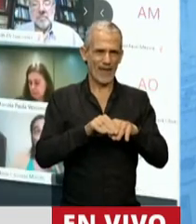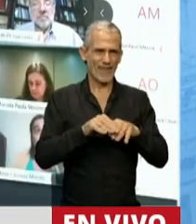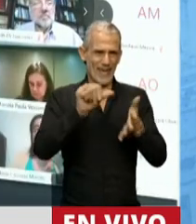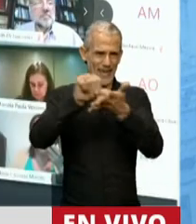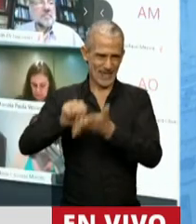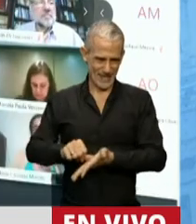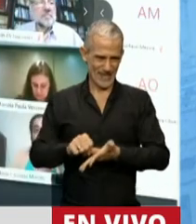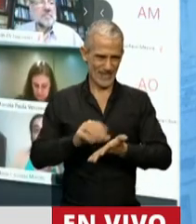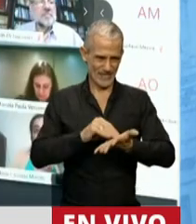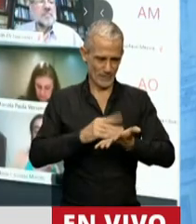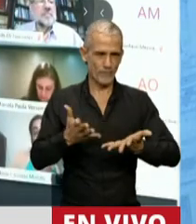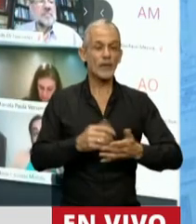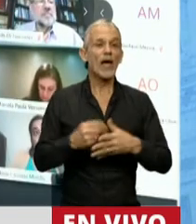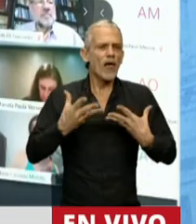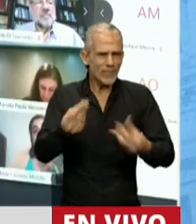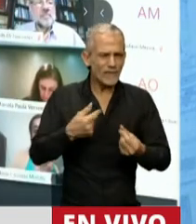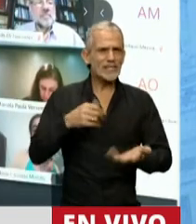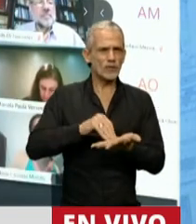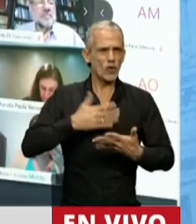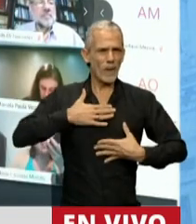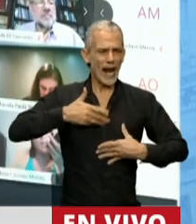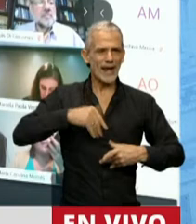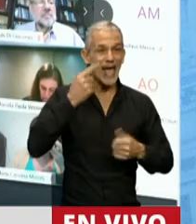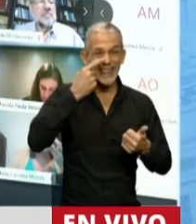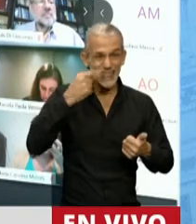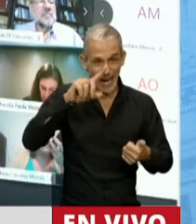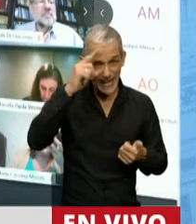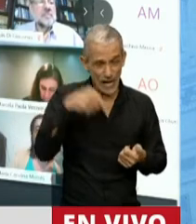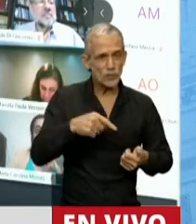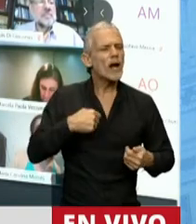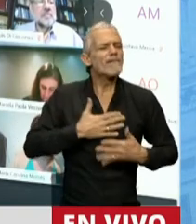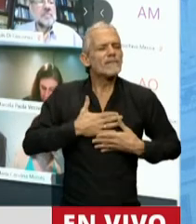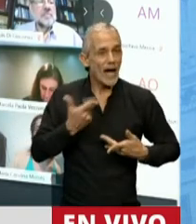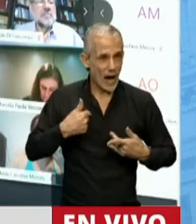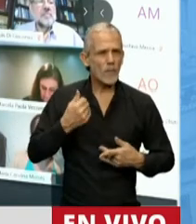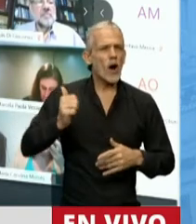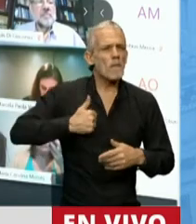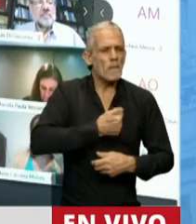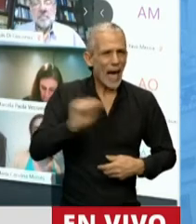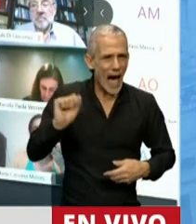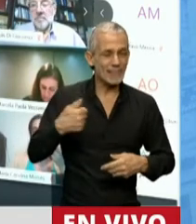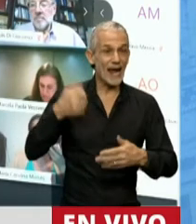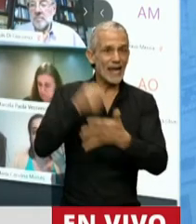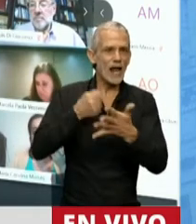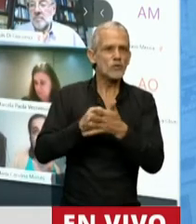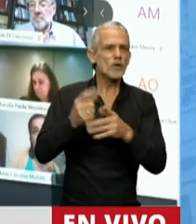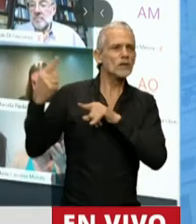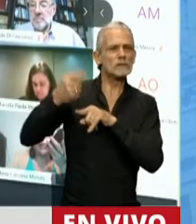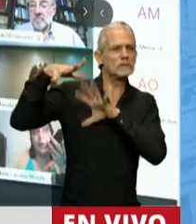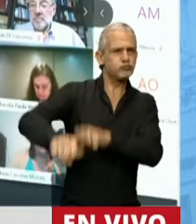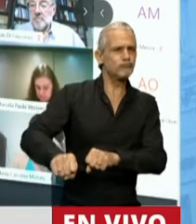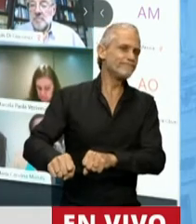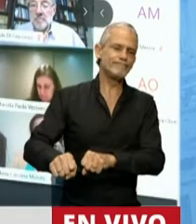La defensa de la soberanía, el interés nacional, el amor a nuestra patria y la lucha contra el colonialismo nos